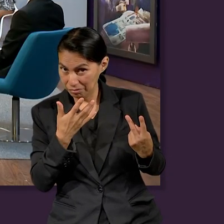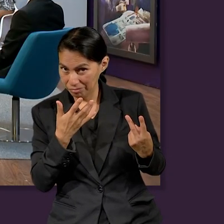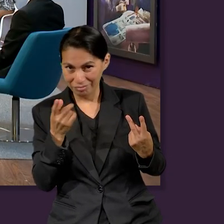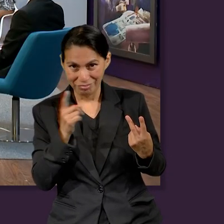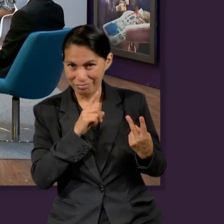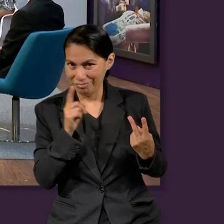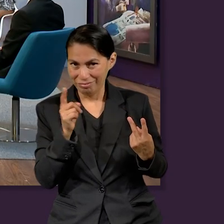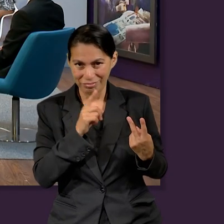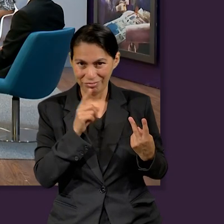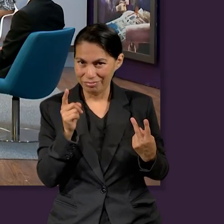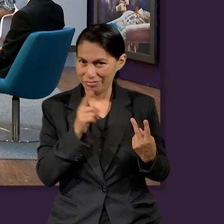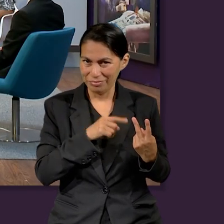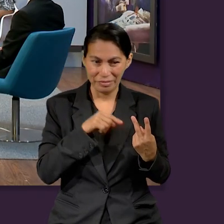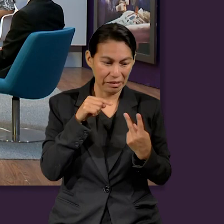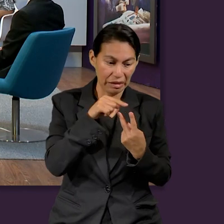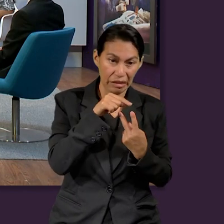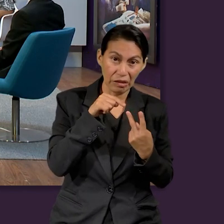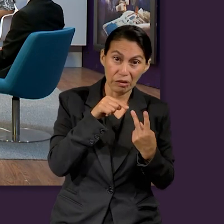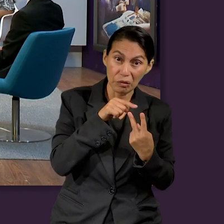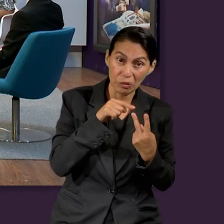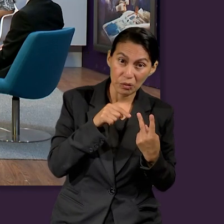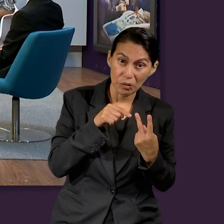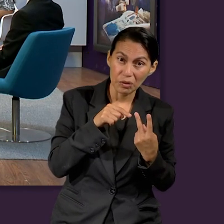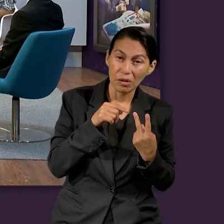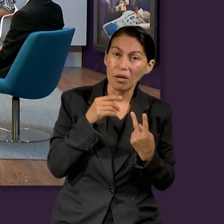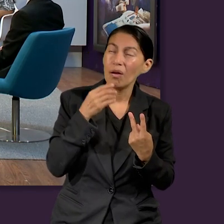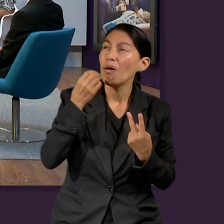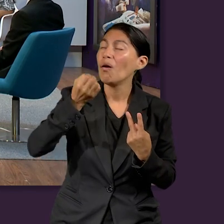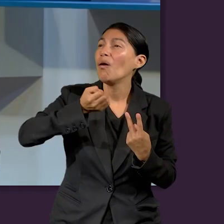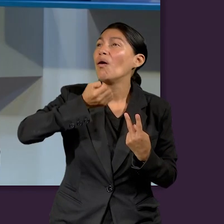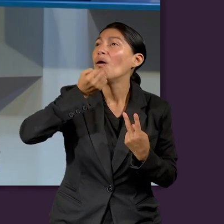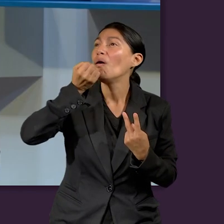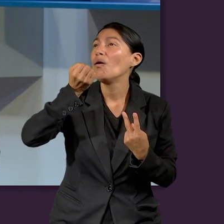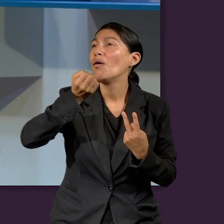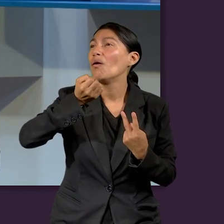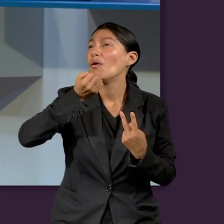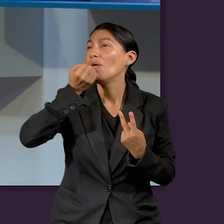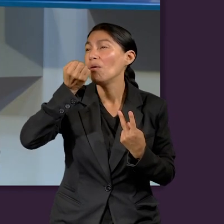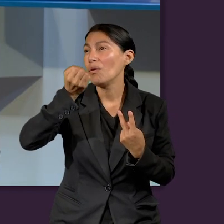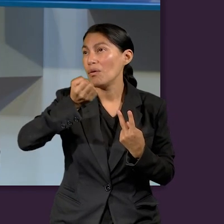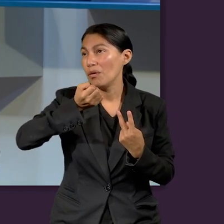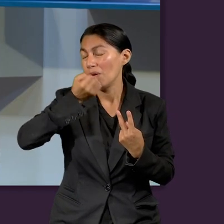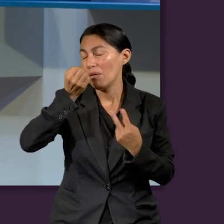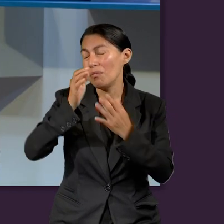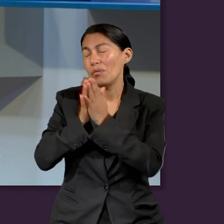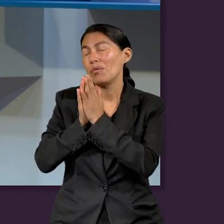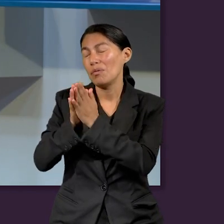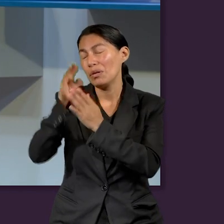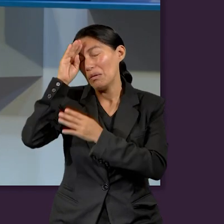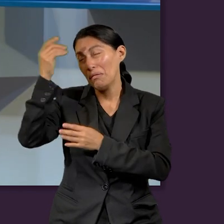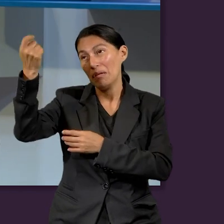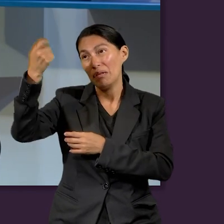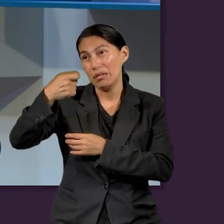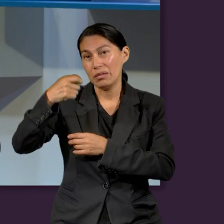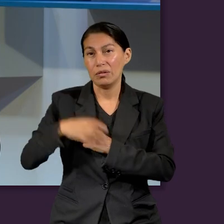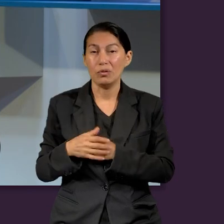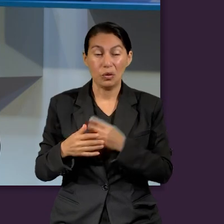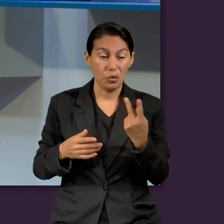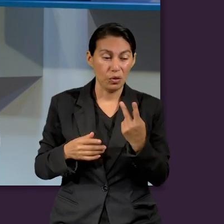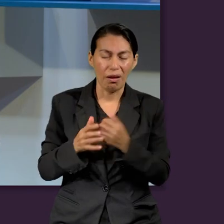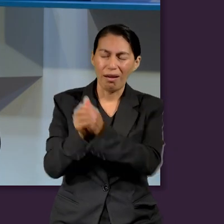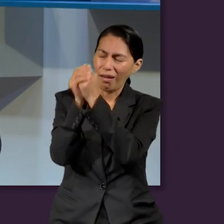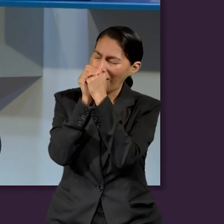personas que los golpeaban. Y bueno, hacer muchas cosas. Pero saben, ellos pidieron